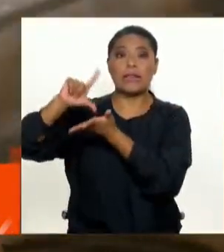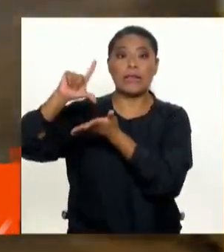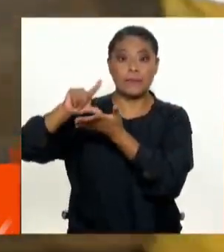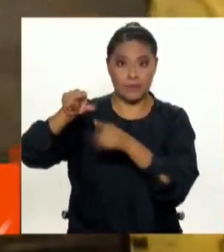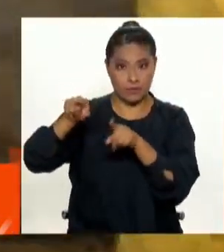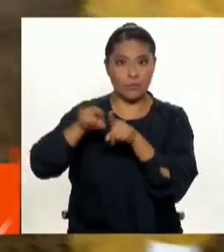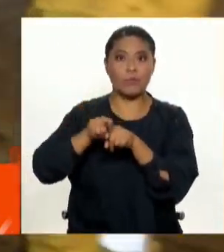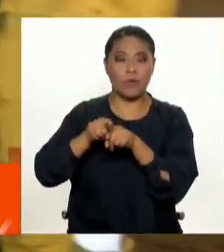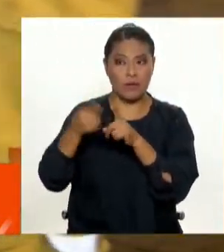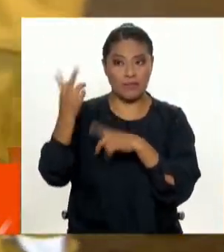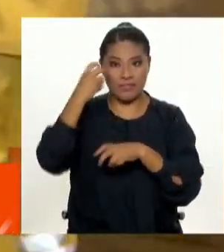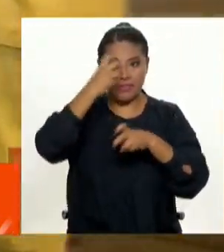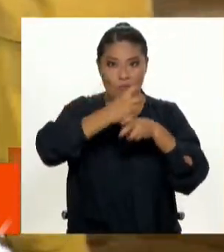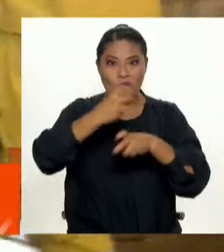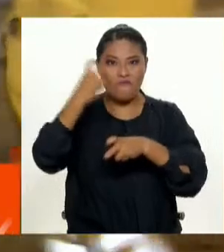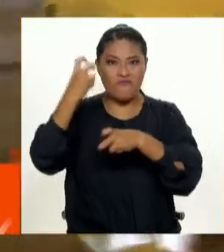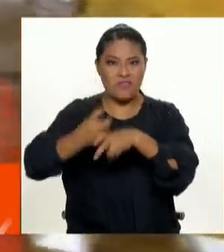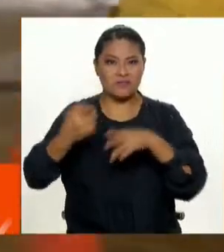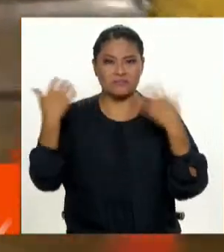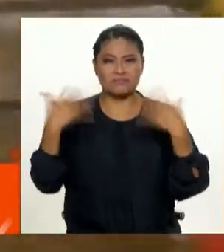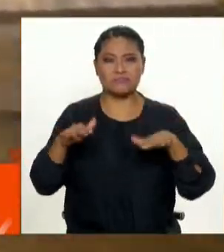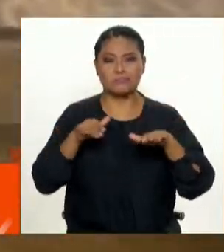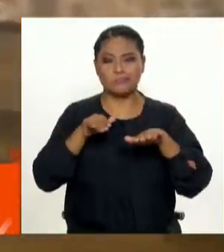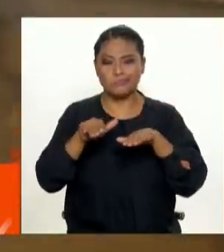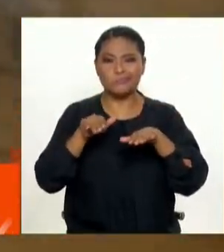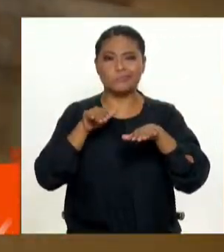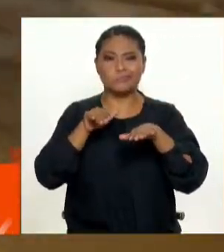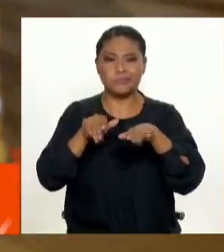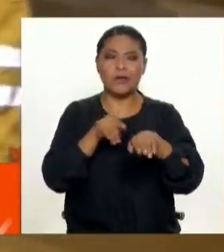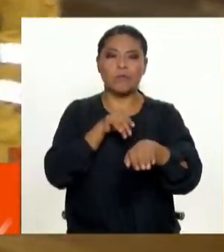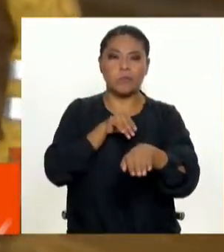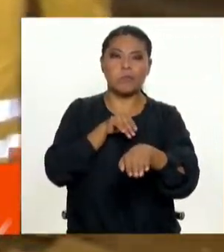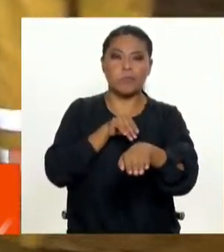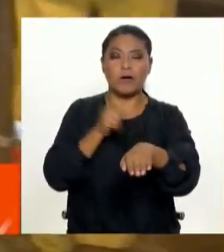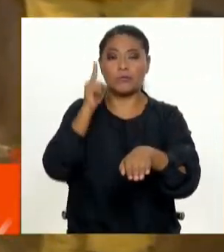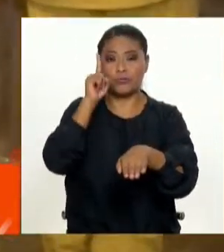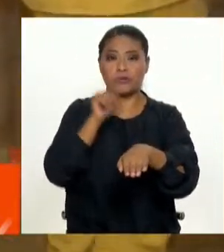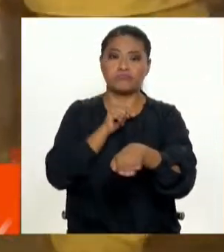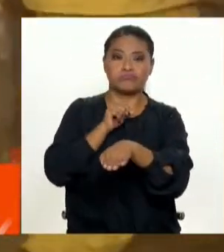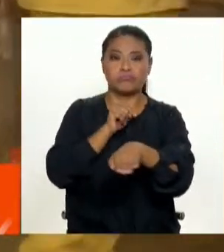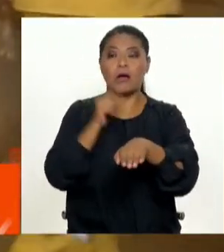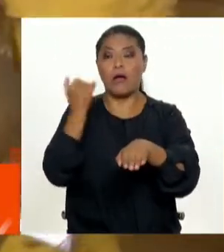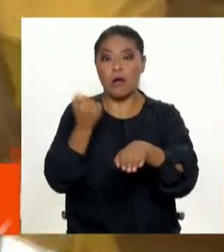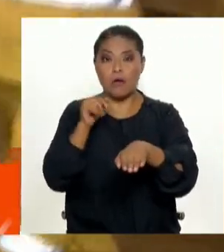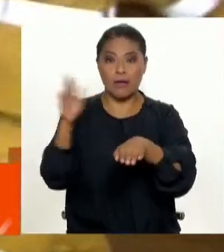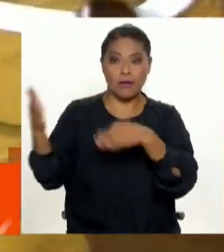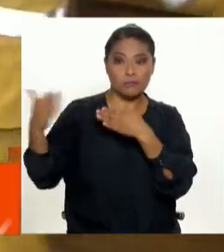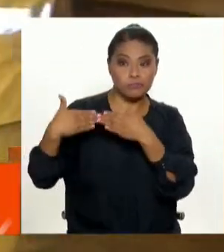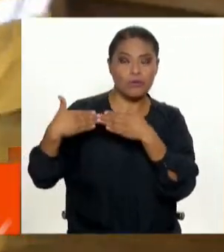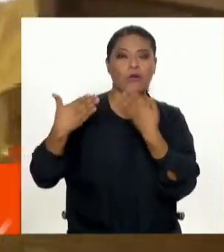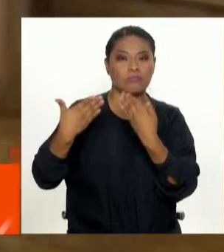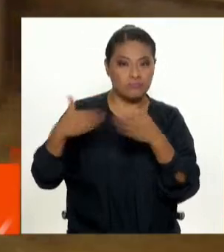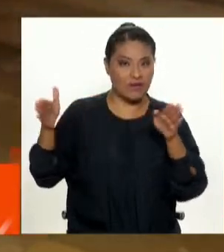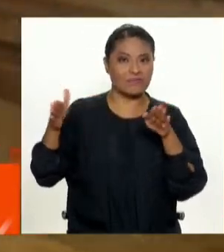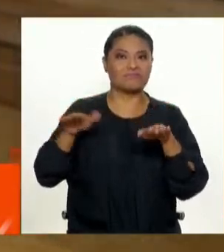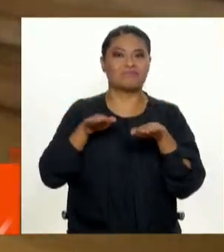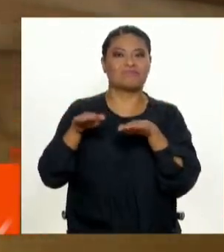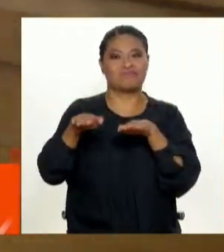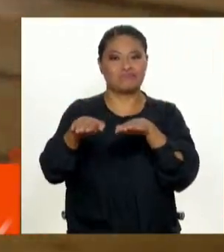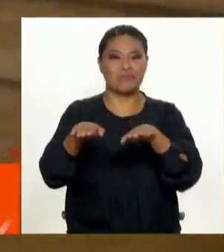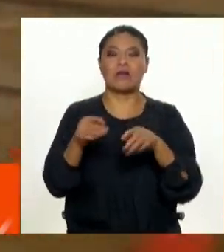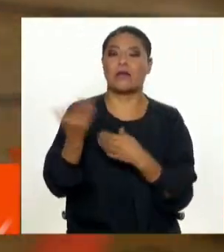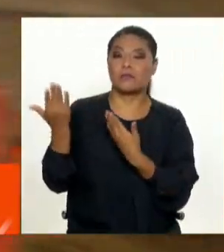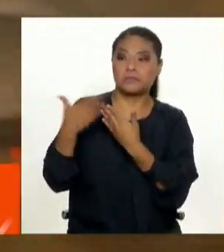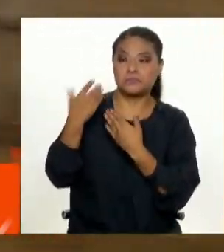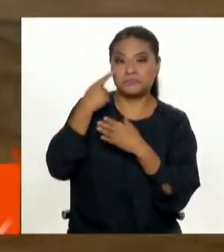tenido estas complicaciones para poder desplazarse considerando que estaba cerrado. Ahora ustedes están viendo cómo se